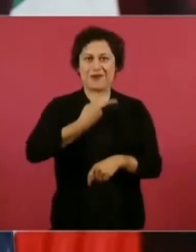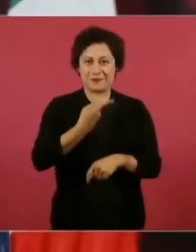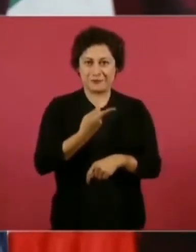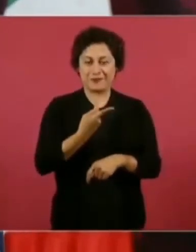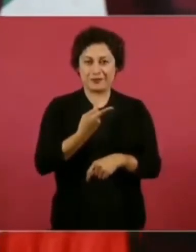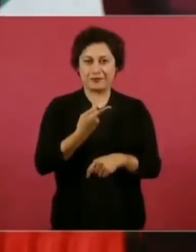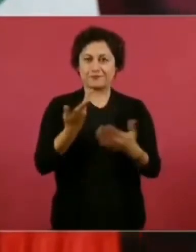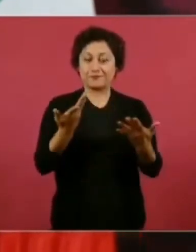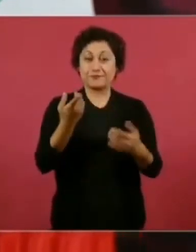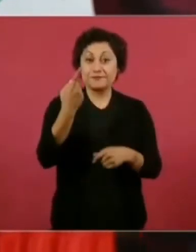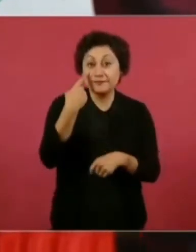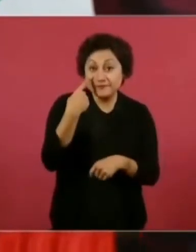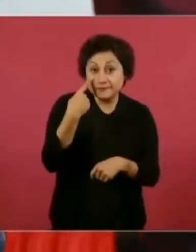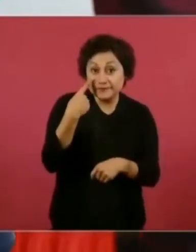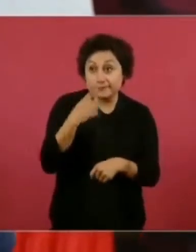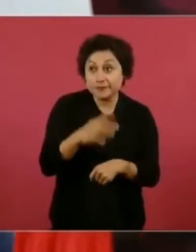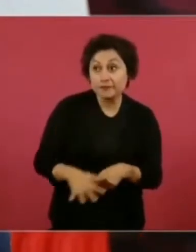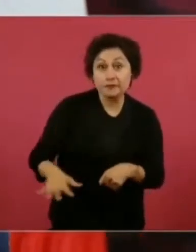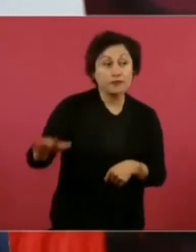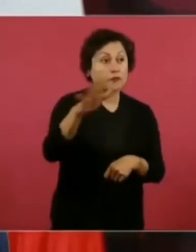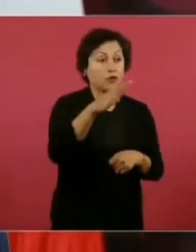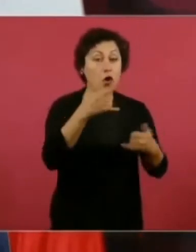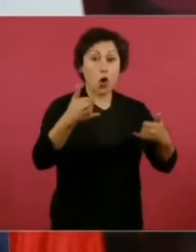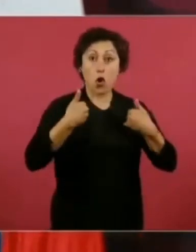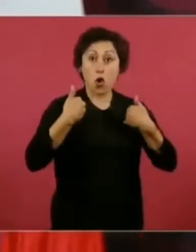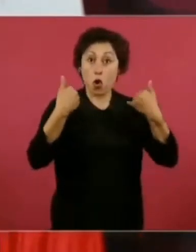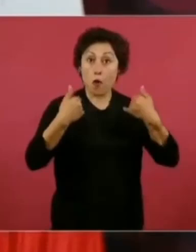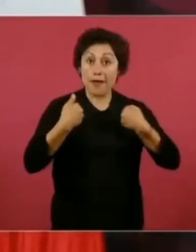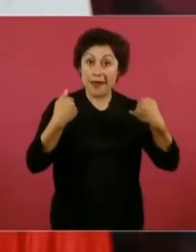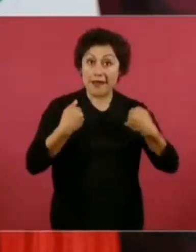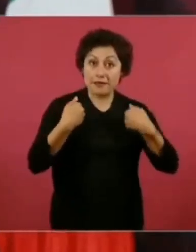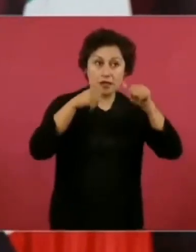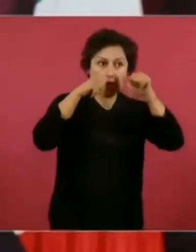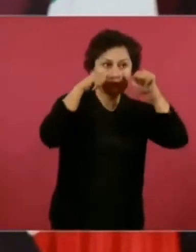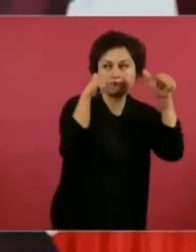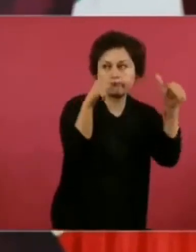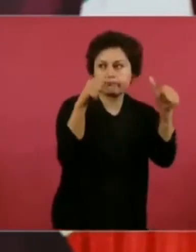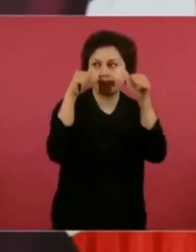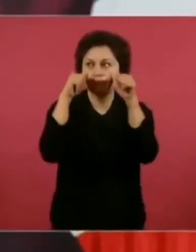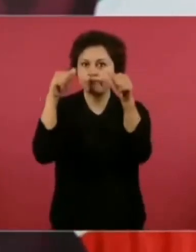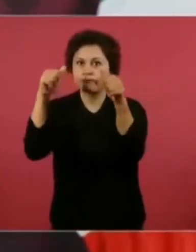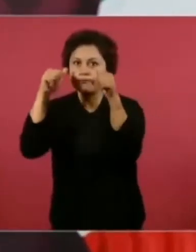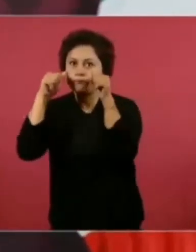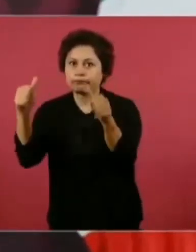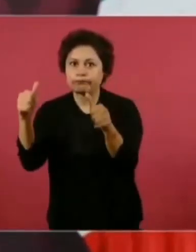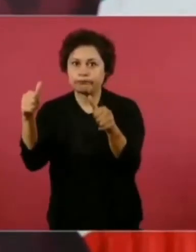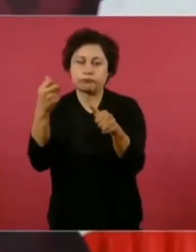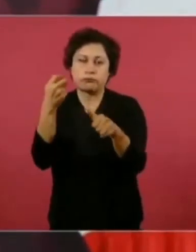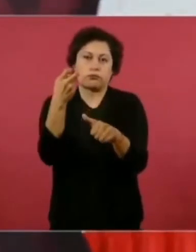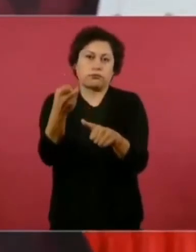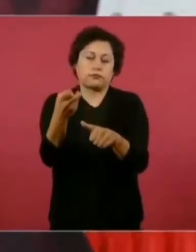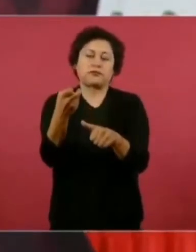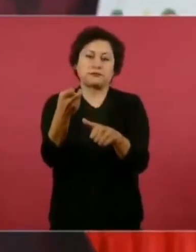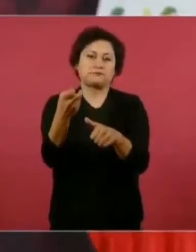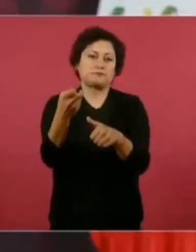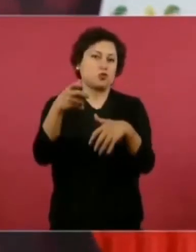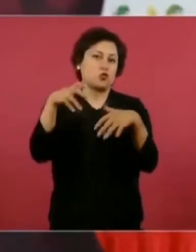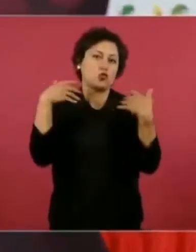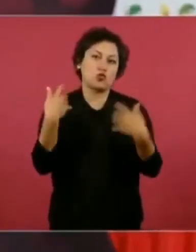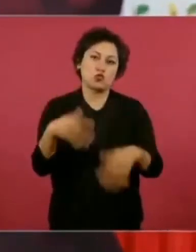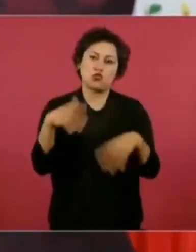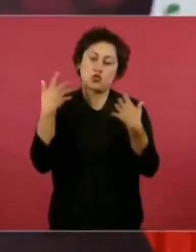otra cosa que es importantísima hacia el futuro, el que